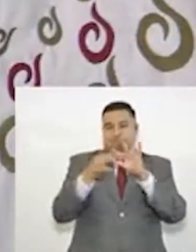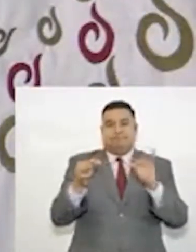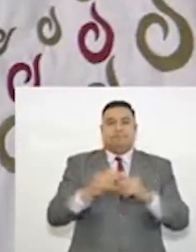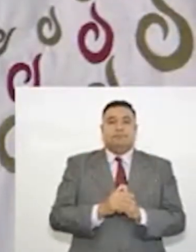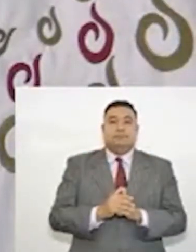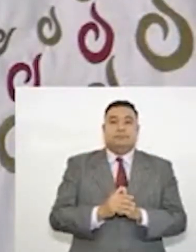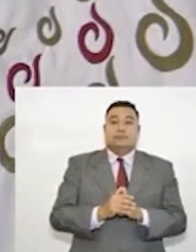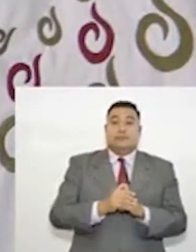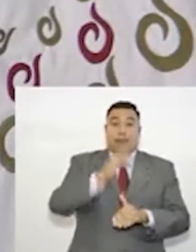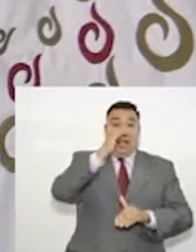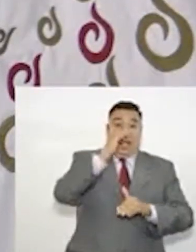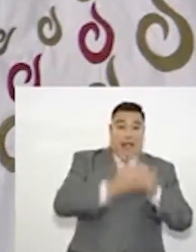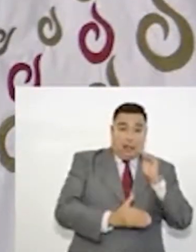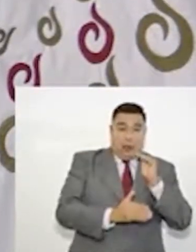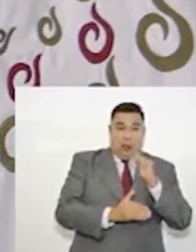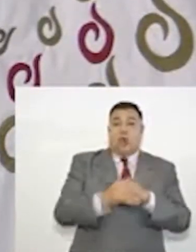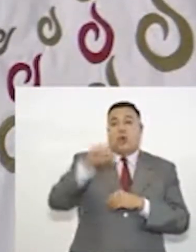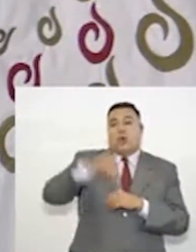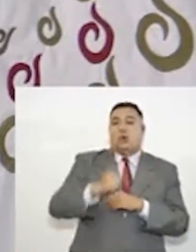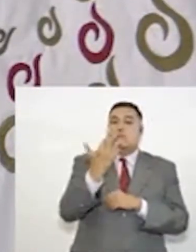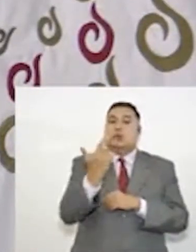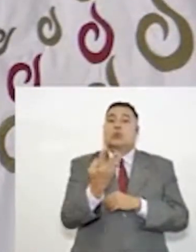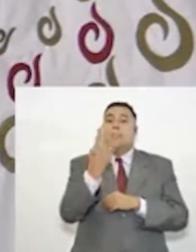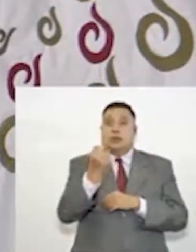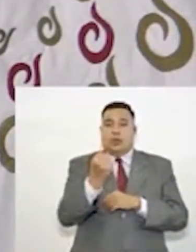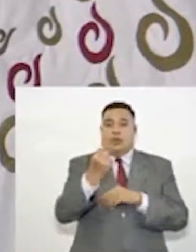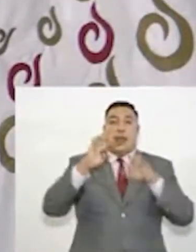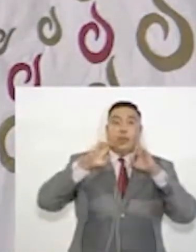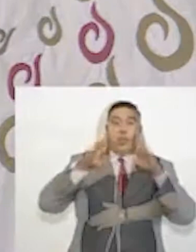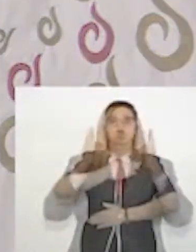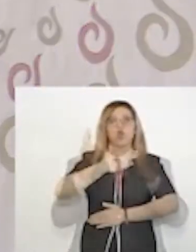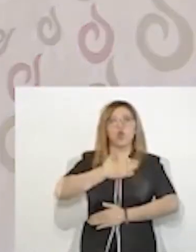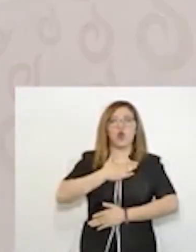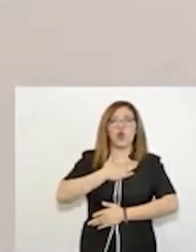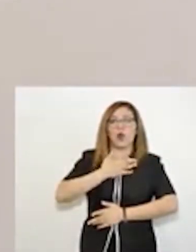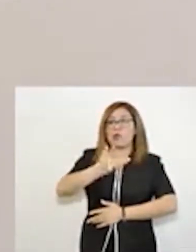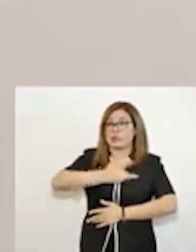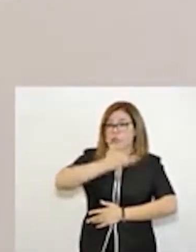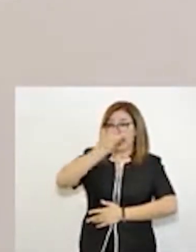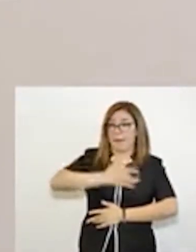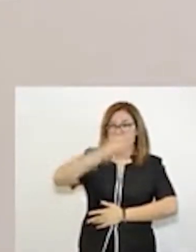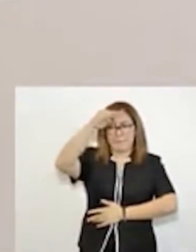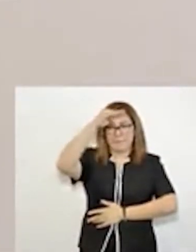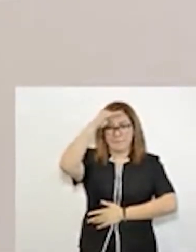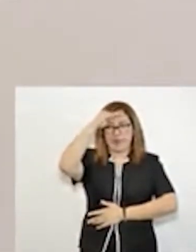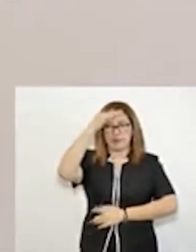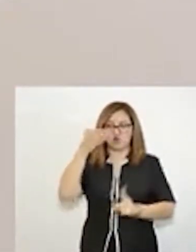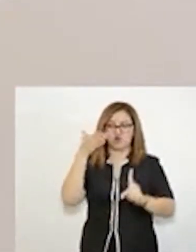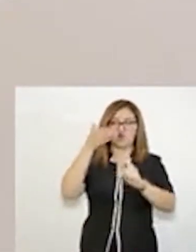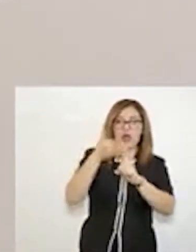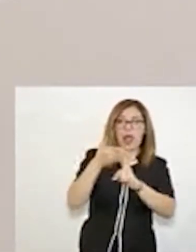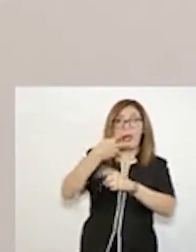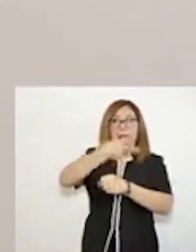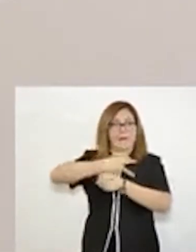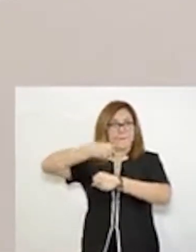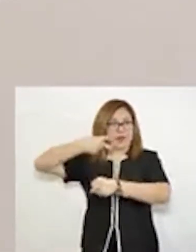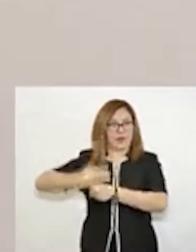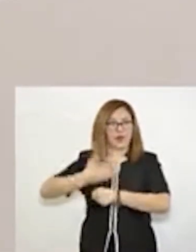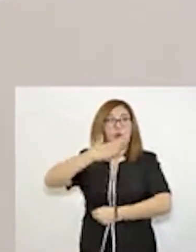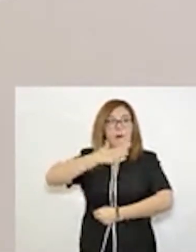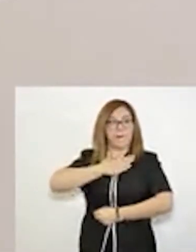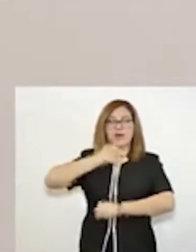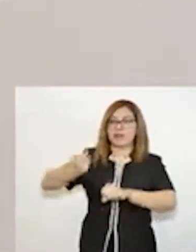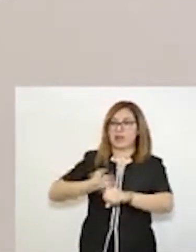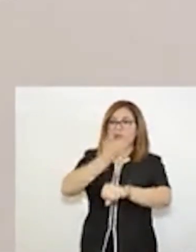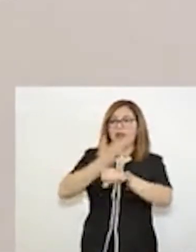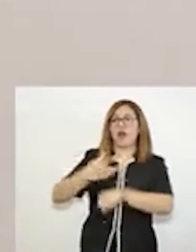compareció en conferencia de prensa en compañía de la Secretaría de Gobernación, Olga Sánchez Cordero, para informar acerca de los acuerdos a los que se llegaron tras este fructífero